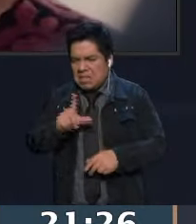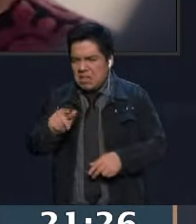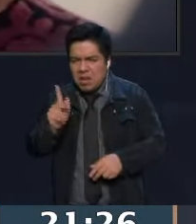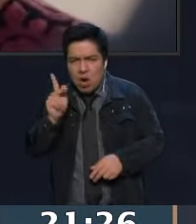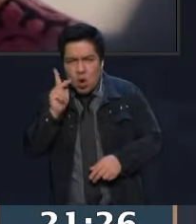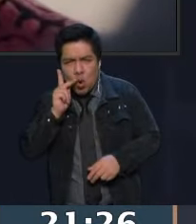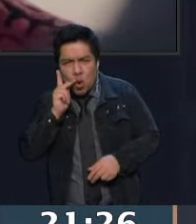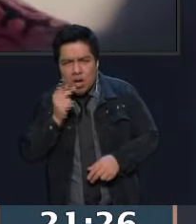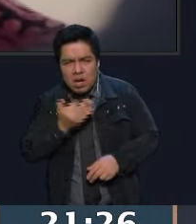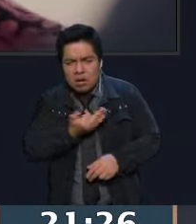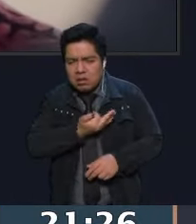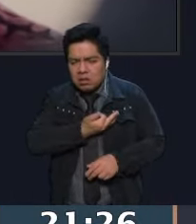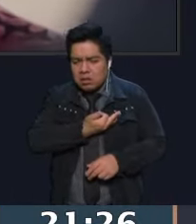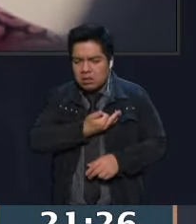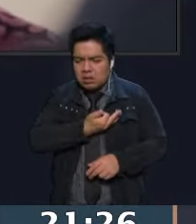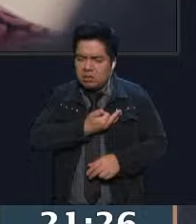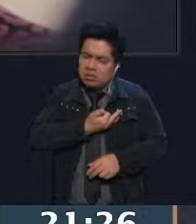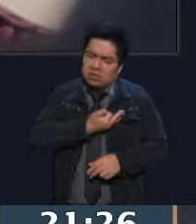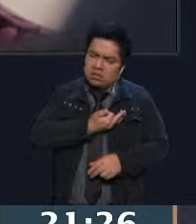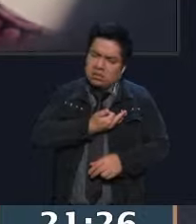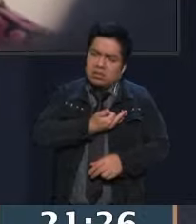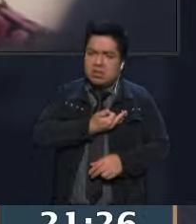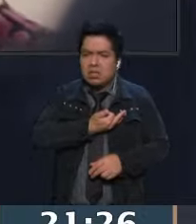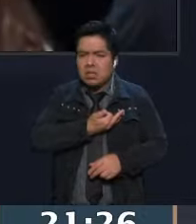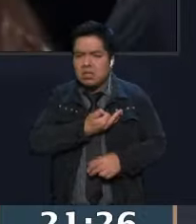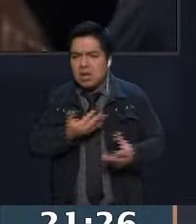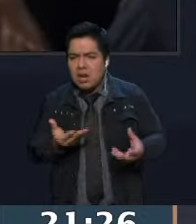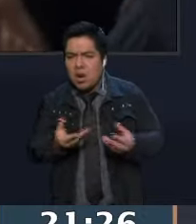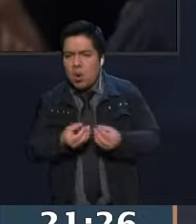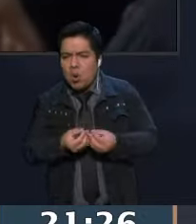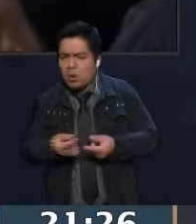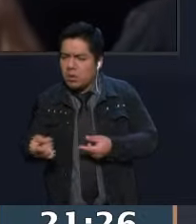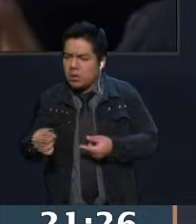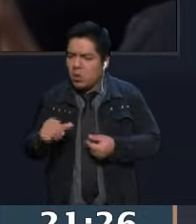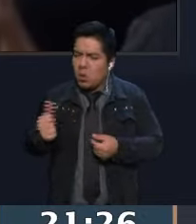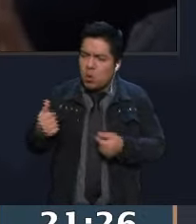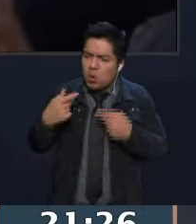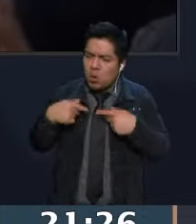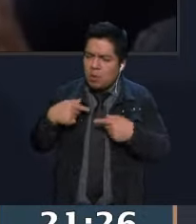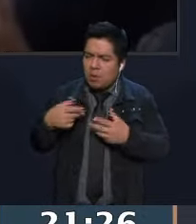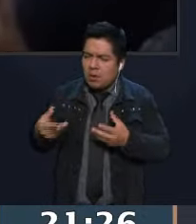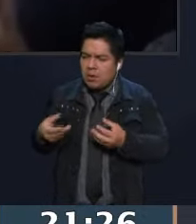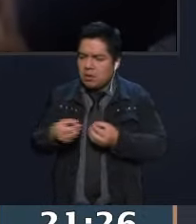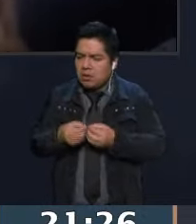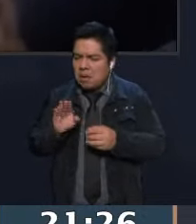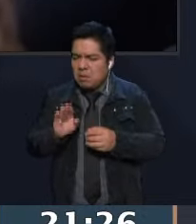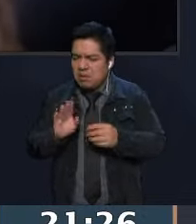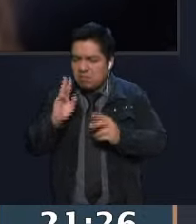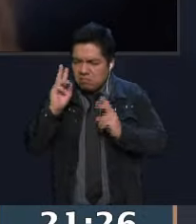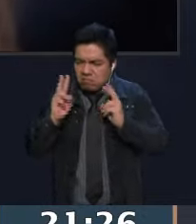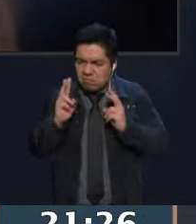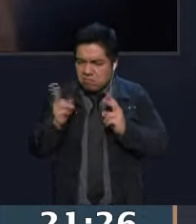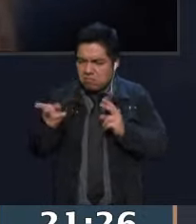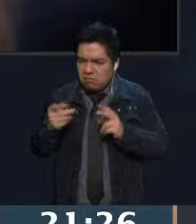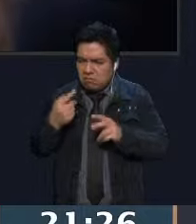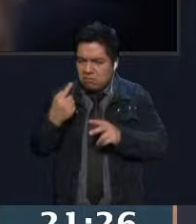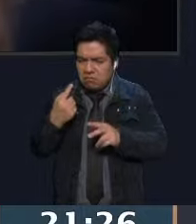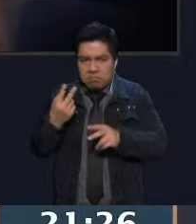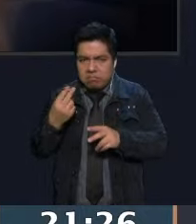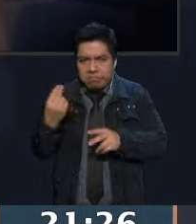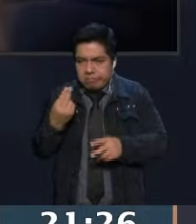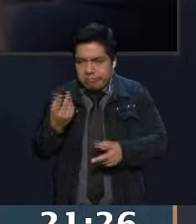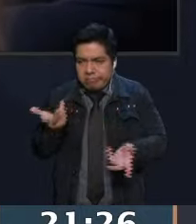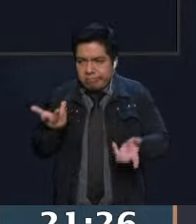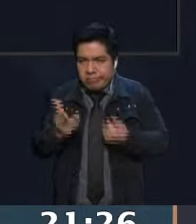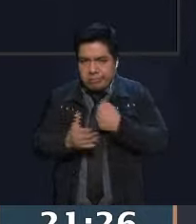Y ahí es donde, te lo digo como para juntarlo con otros personajes, yo veo como una visita innecesaria. Sobre todo en un